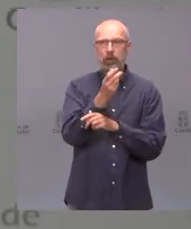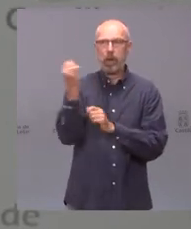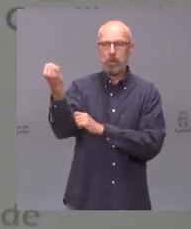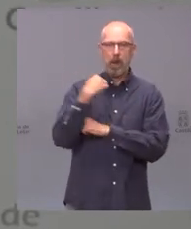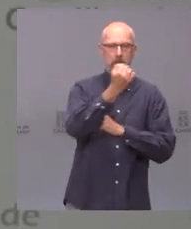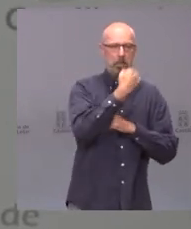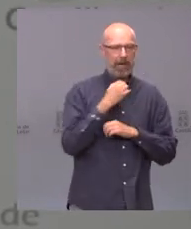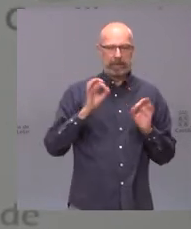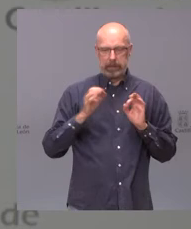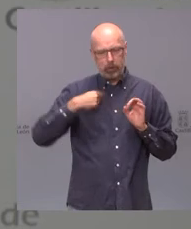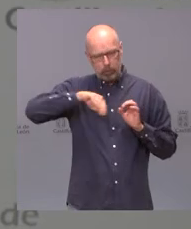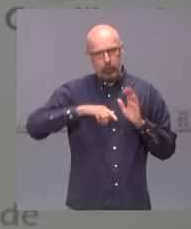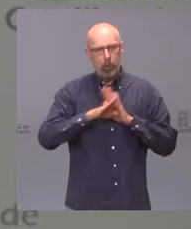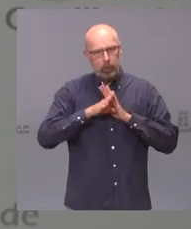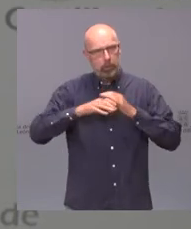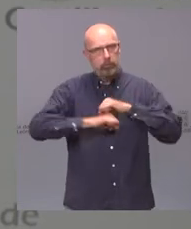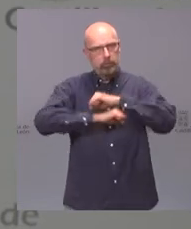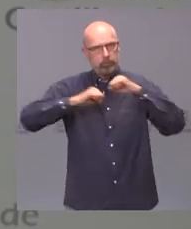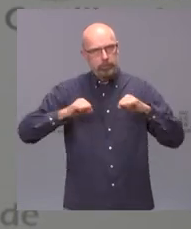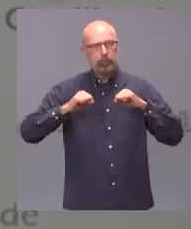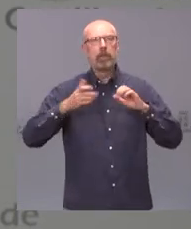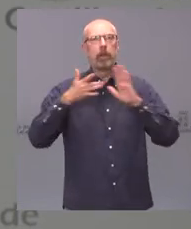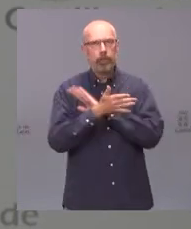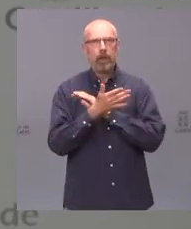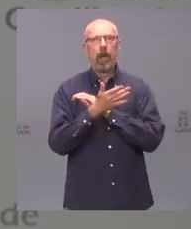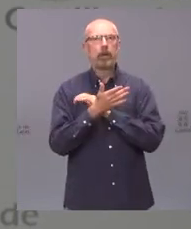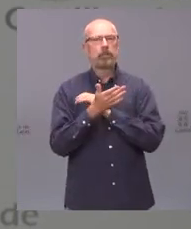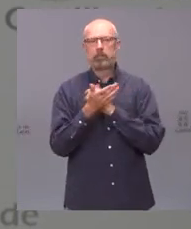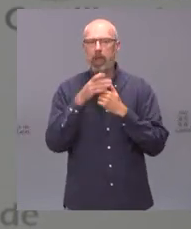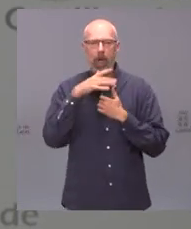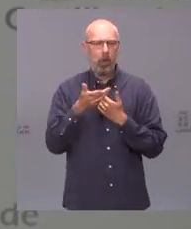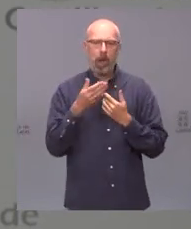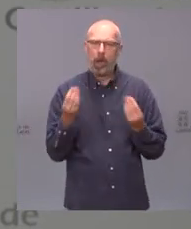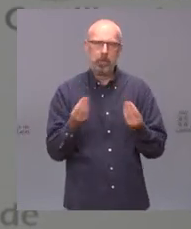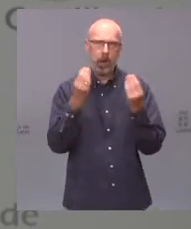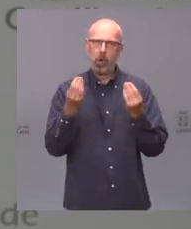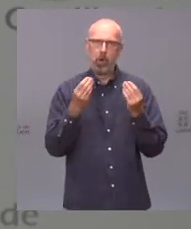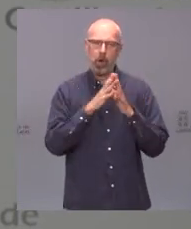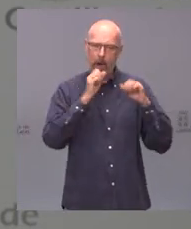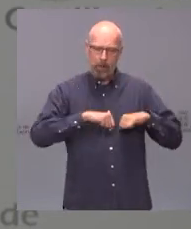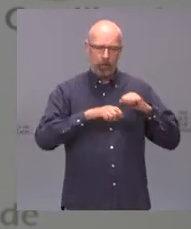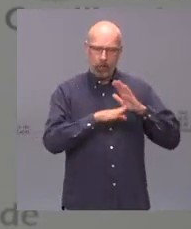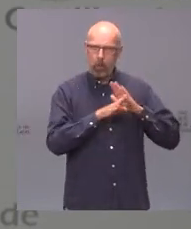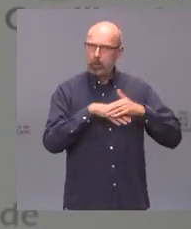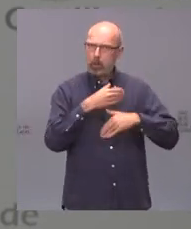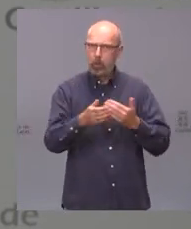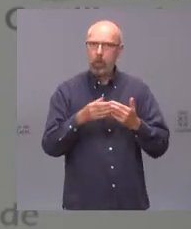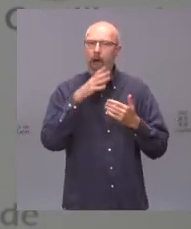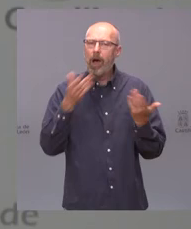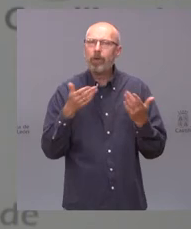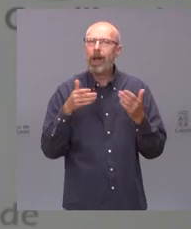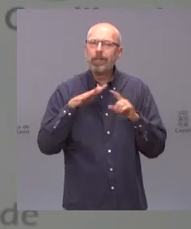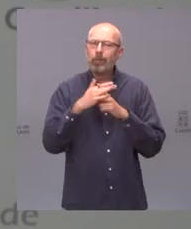legislatura ahora que se abra un horizonte como digo de cada día más vacunas cada día más esperanza cada día más